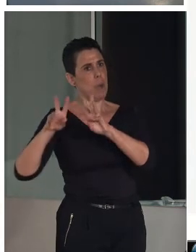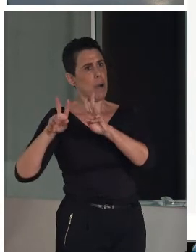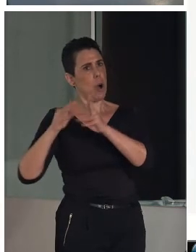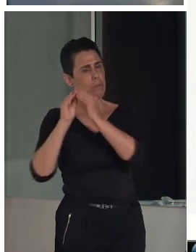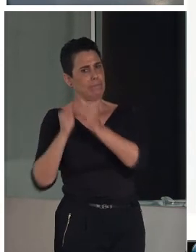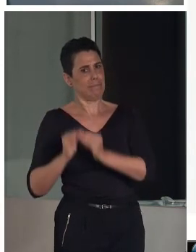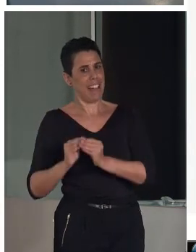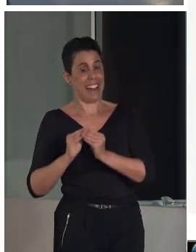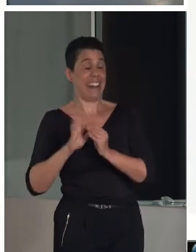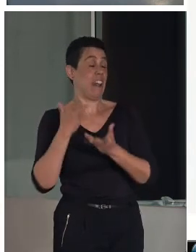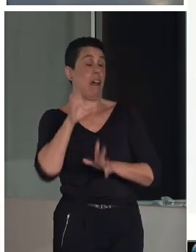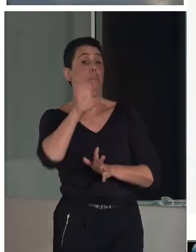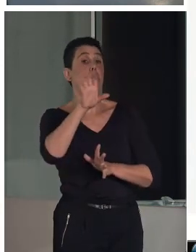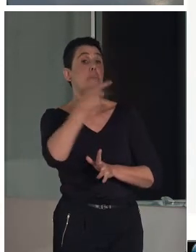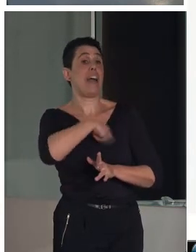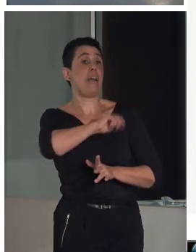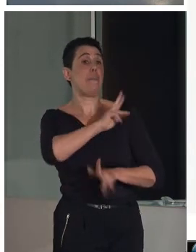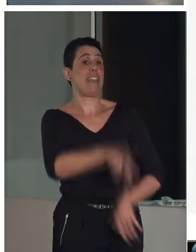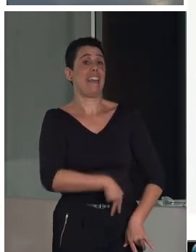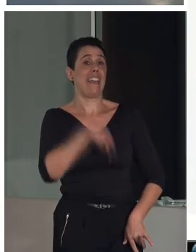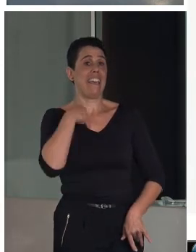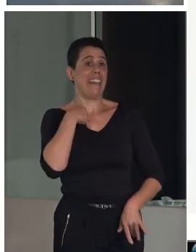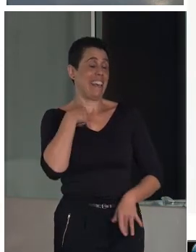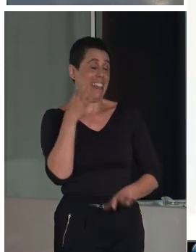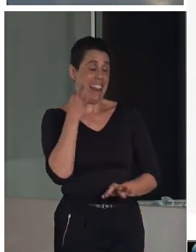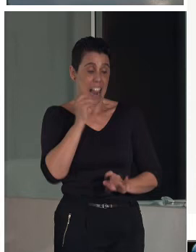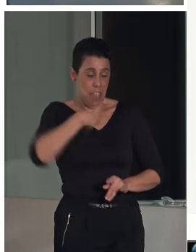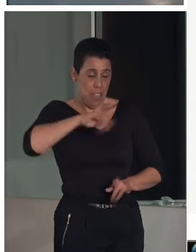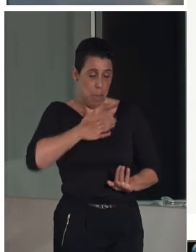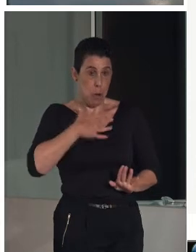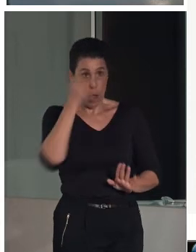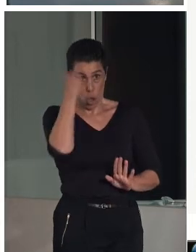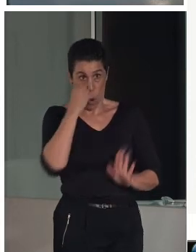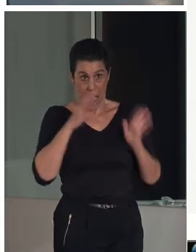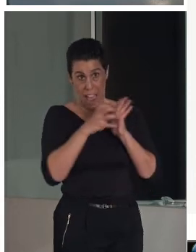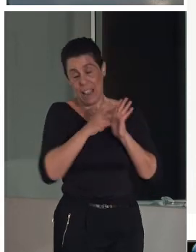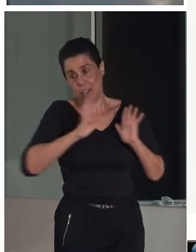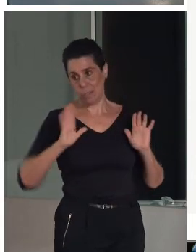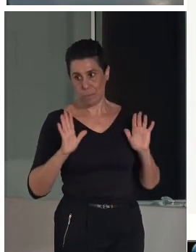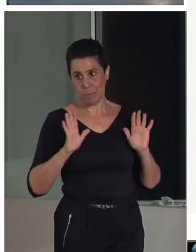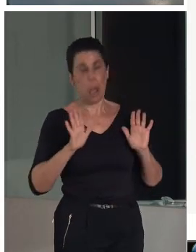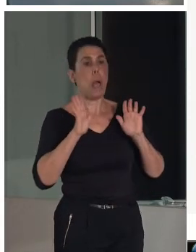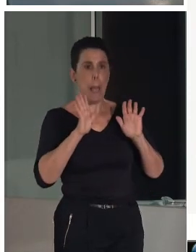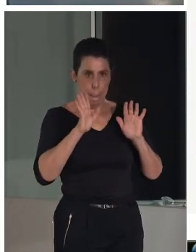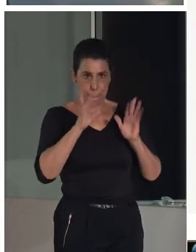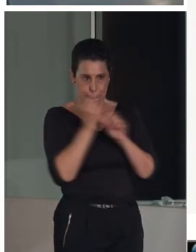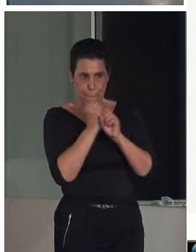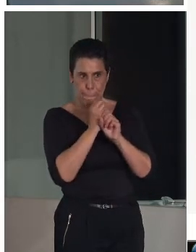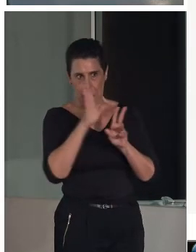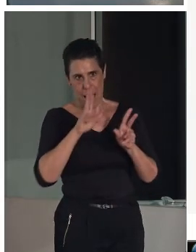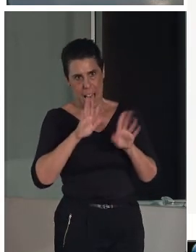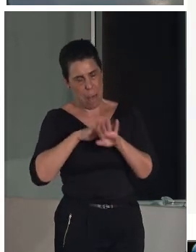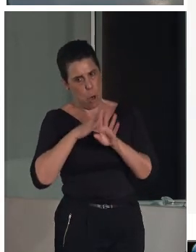España en general. Nos tendríamos que haber puesto el nuestro, ¿no? El de Aragón. Pero estamos en ello. Entonces,